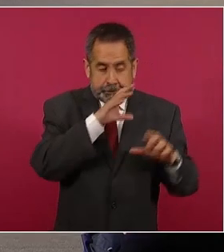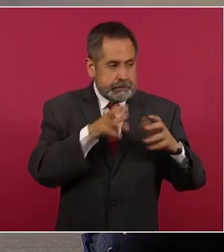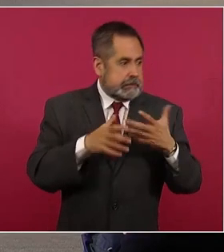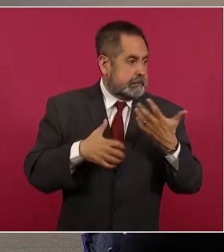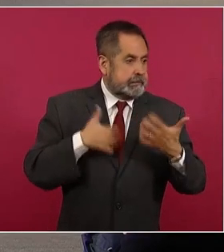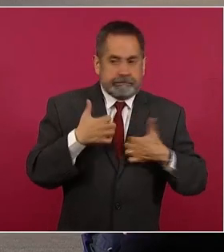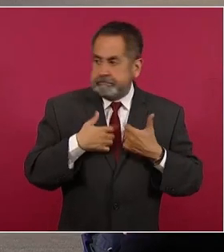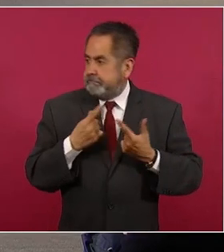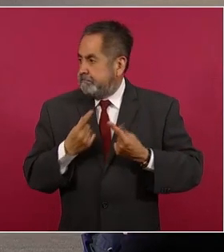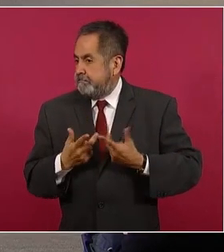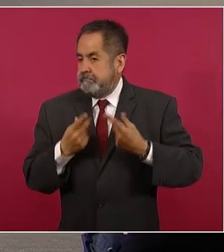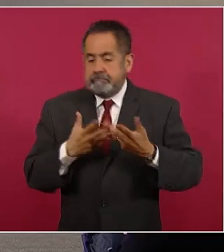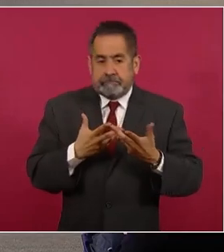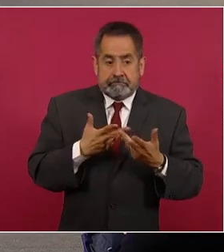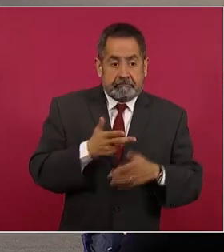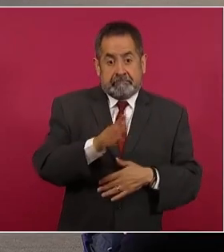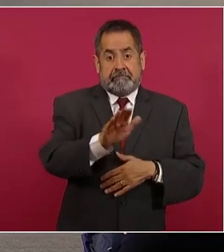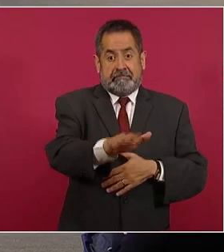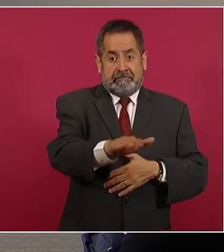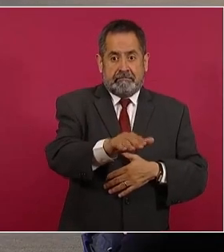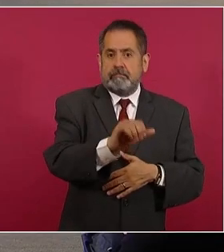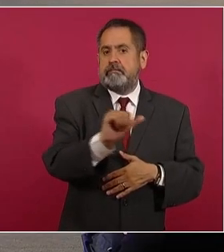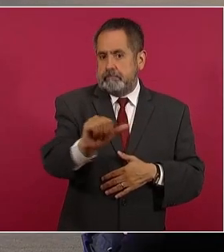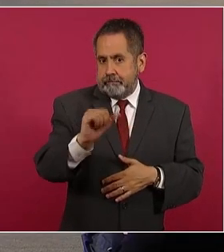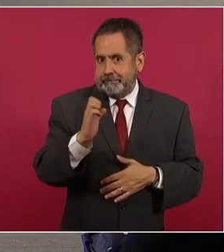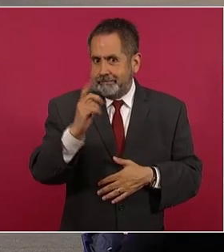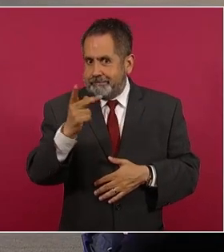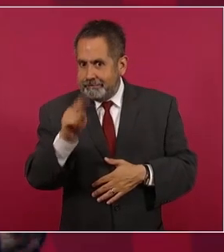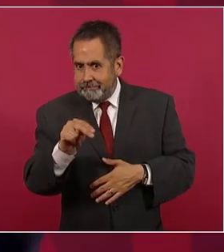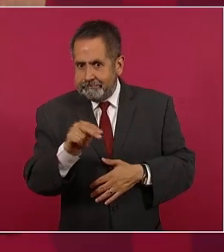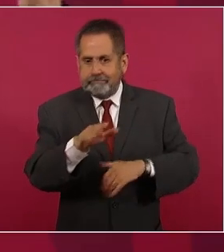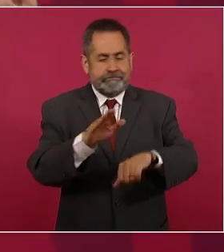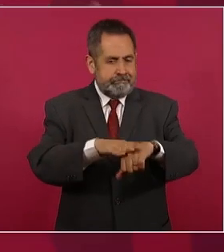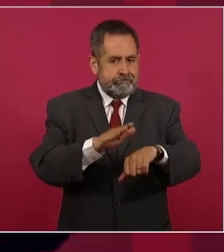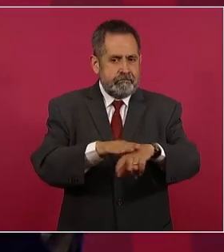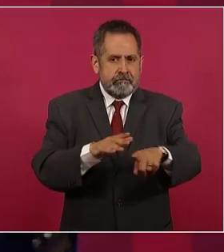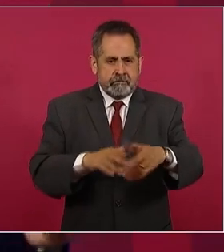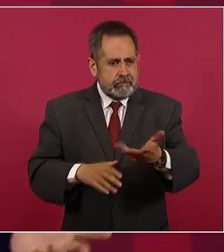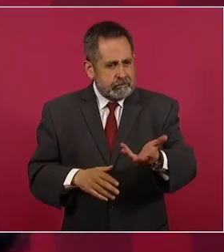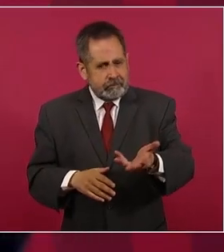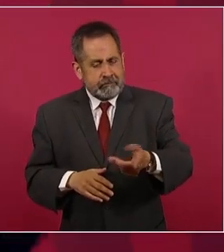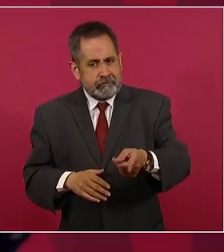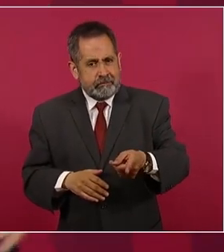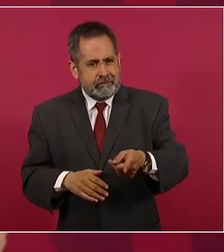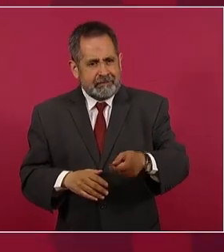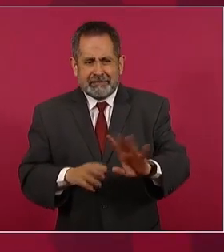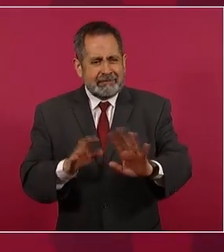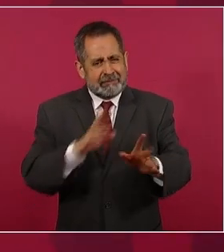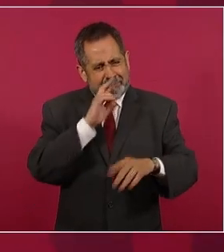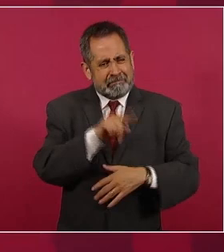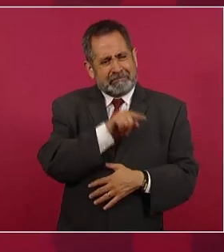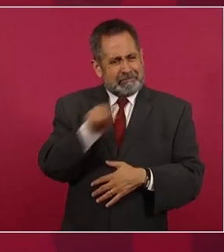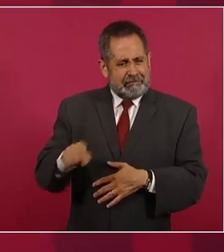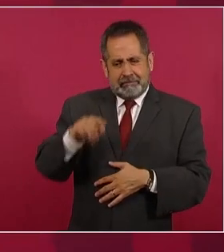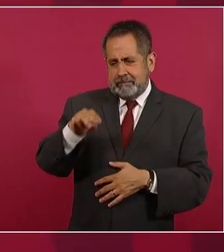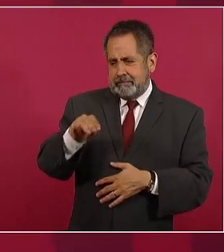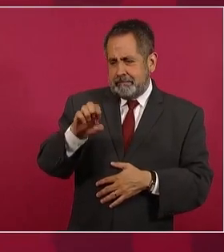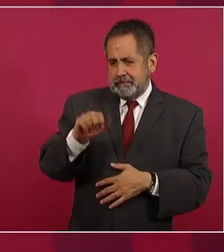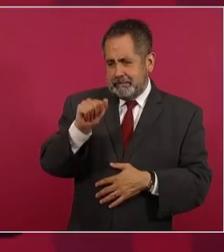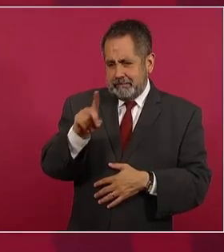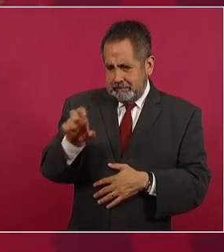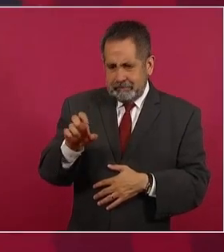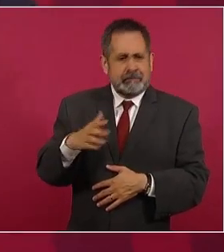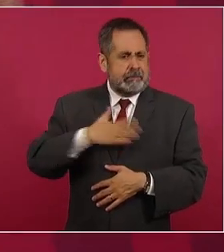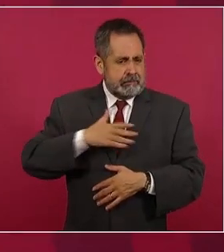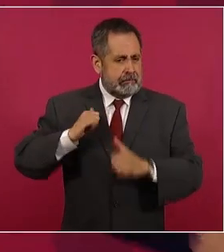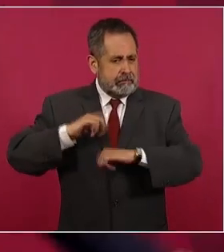desesperados fueron a decirle que se quedara MIT y que ellos